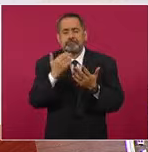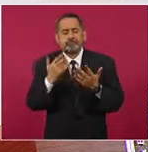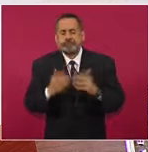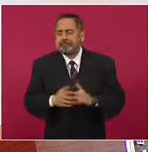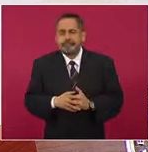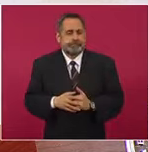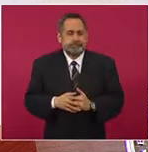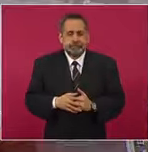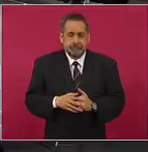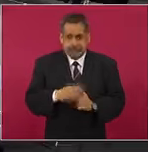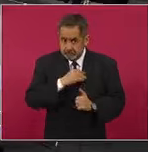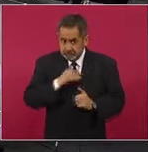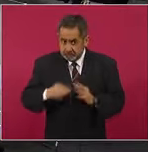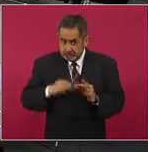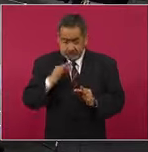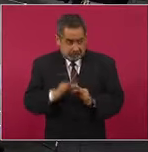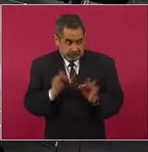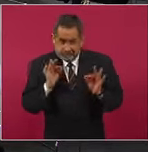¿Cumplieron?